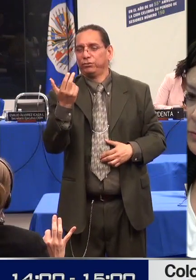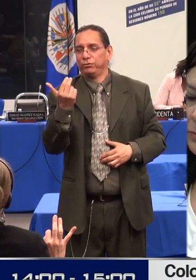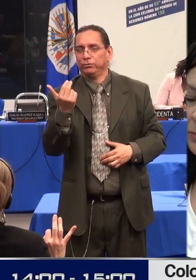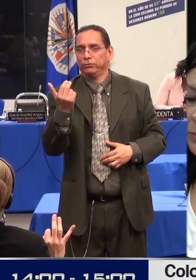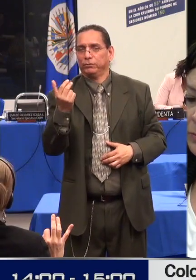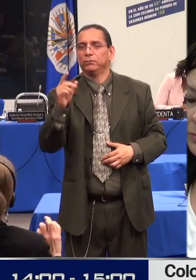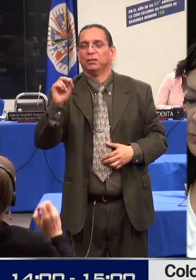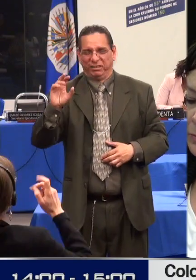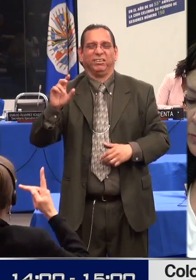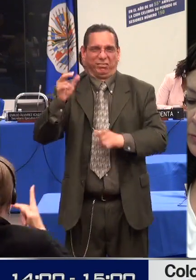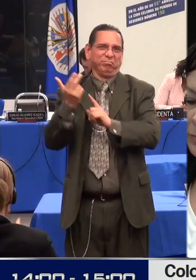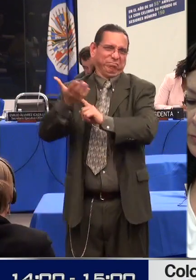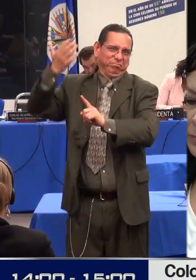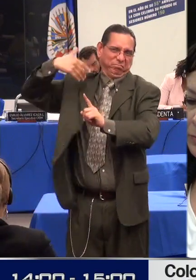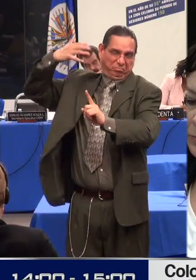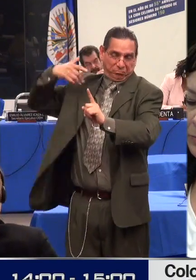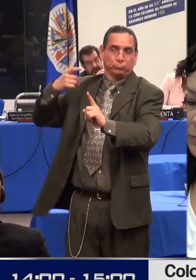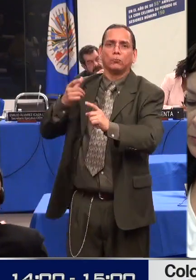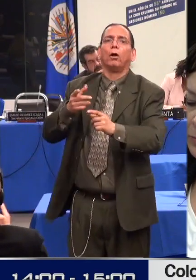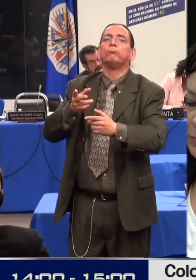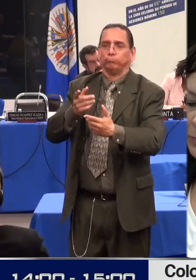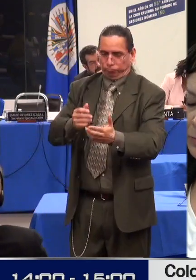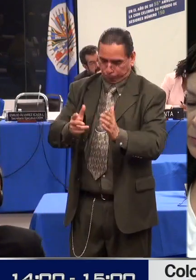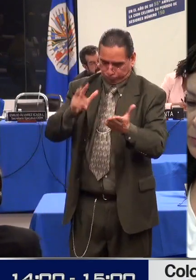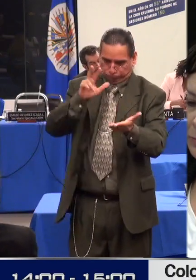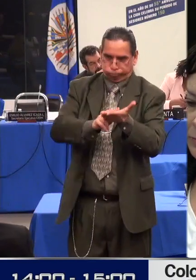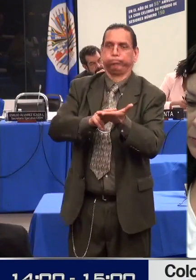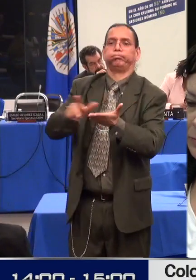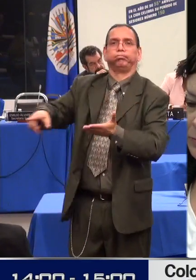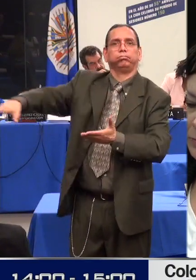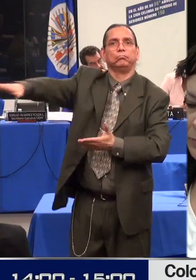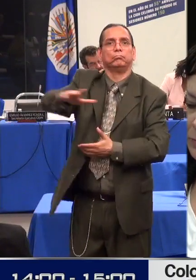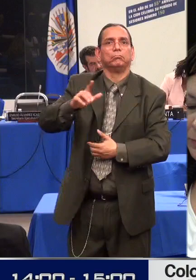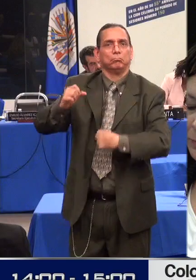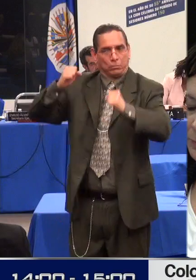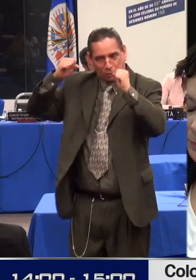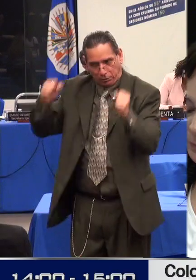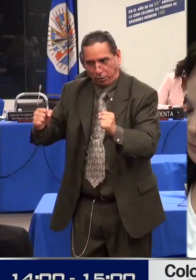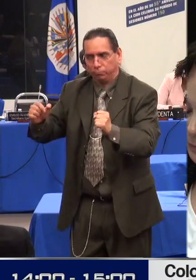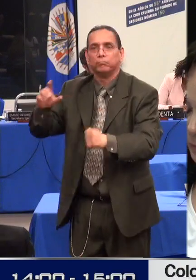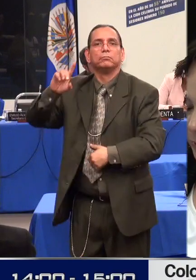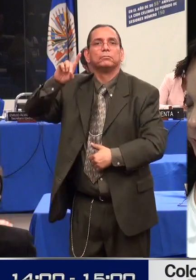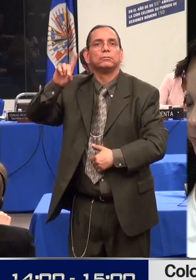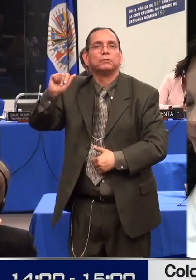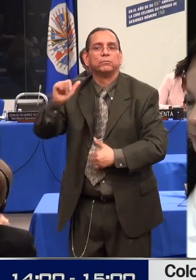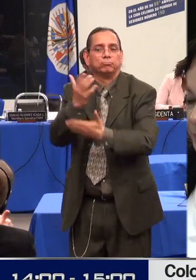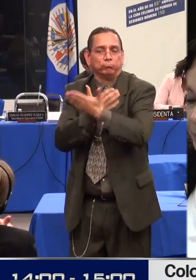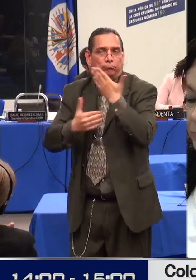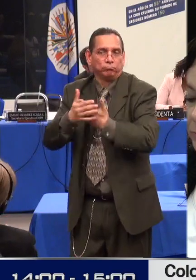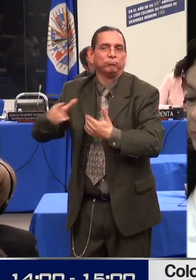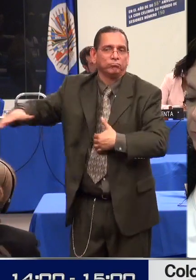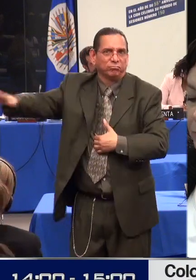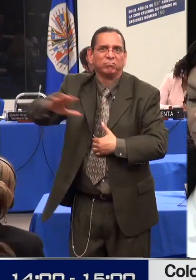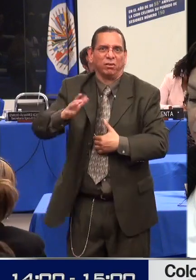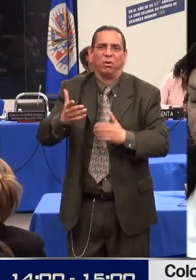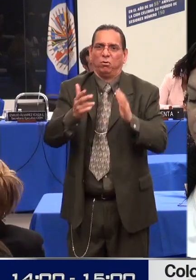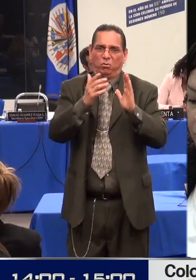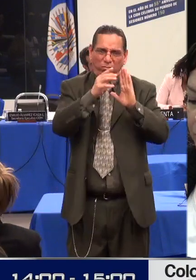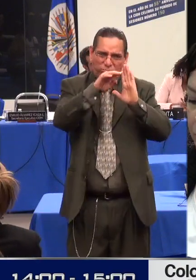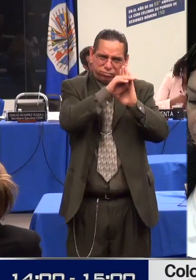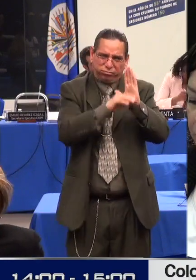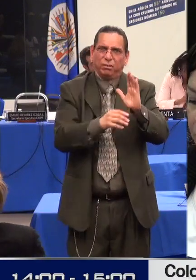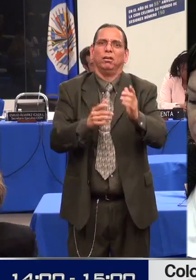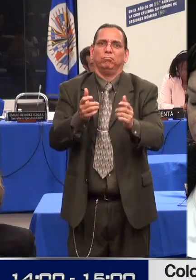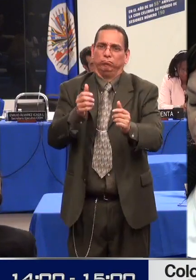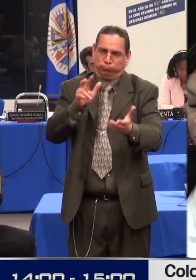personas con discapacidad, se promulgó la Ley Estatutaria 1618 de 2013, la cual establece medidas a ser ejecutadas por